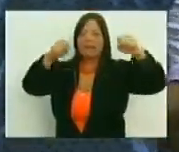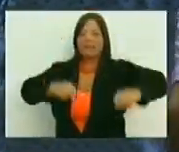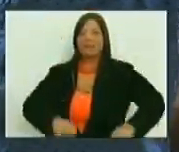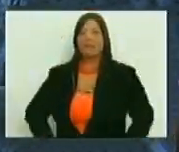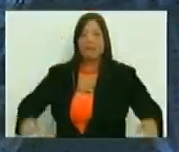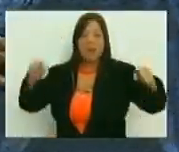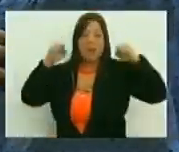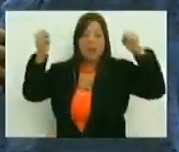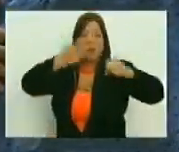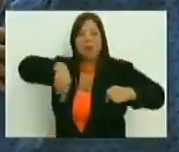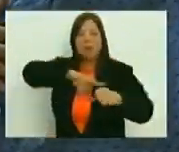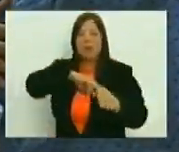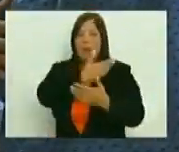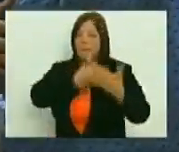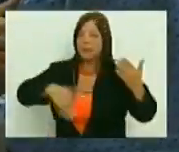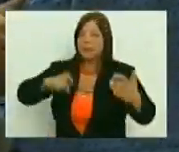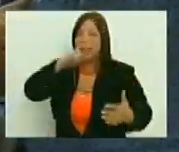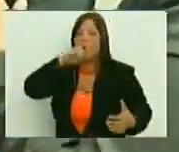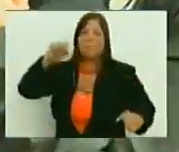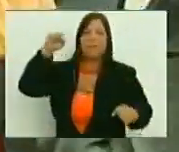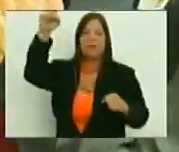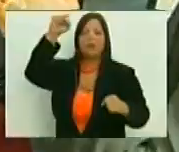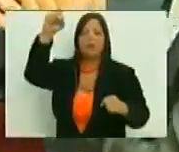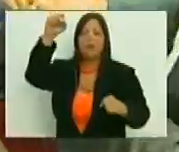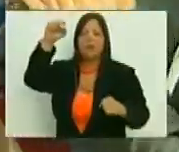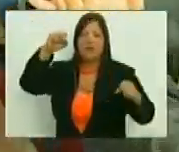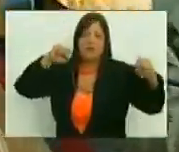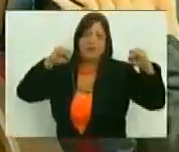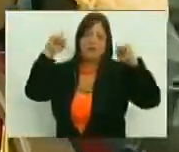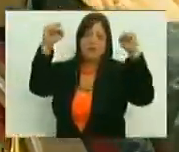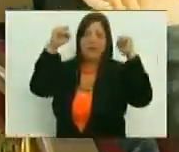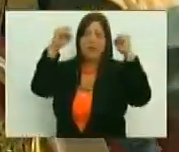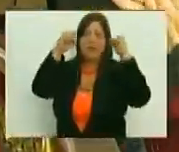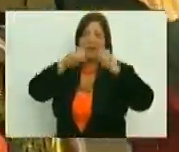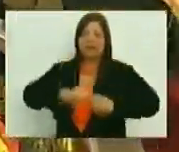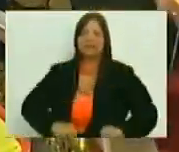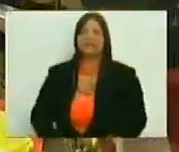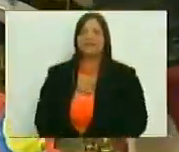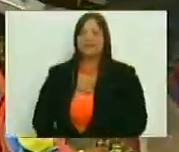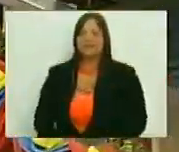¡Viva nuestro presidente obrero, Nicolás Maduro! ¡Viva!